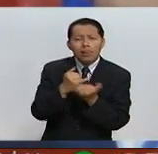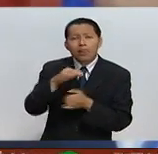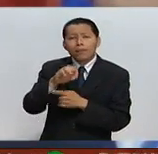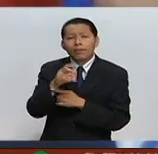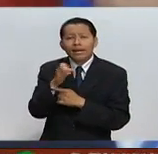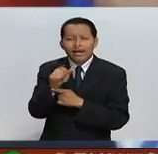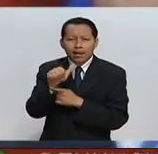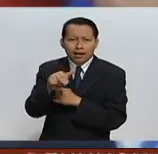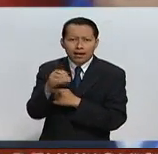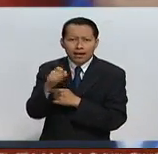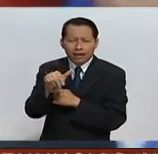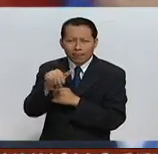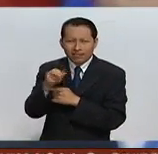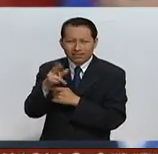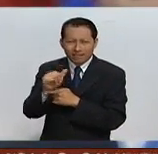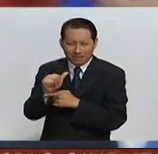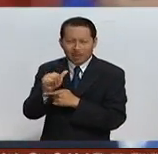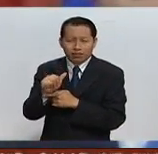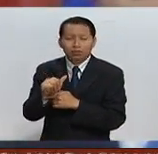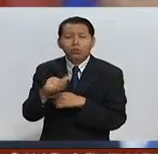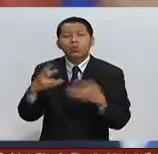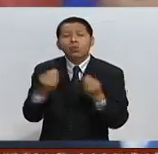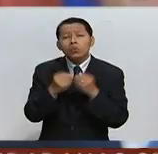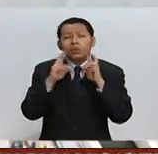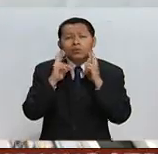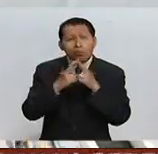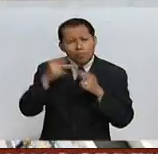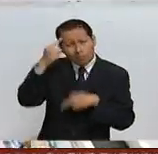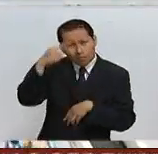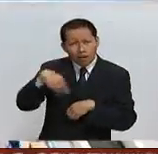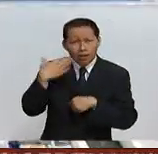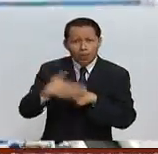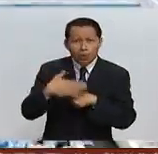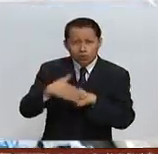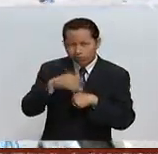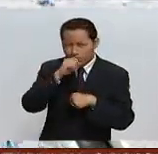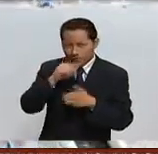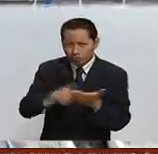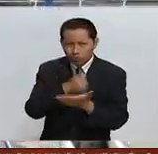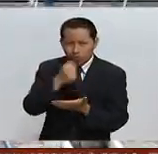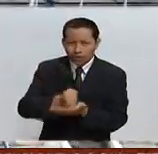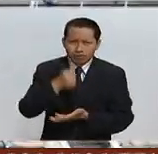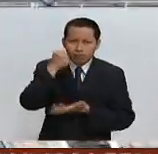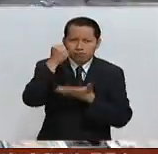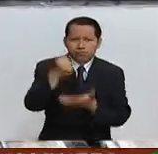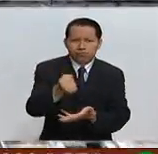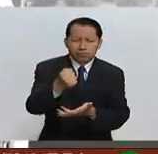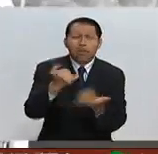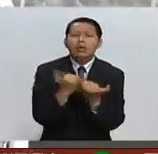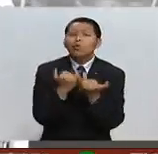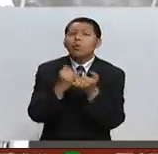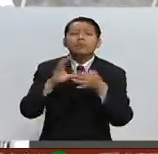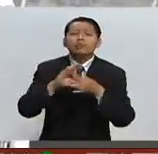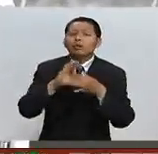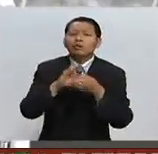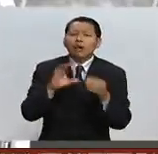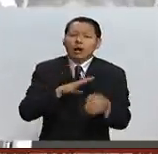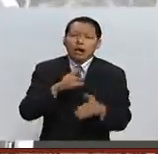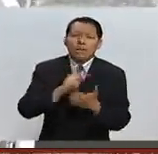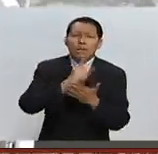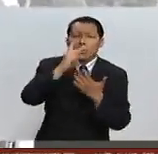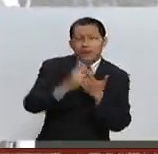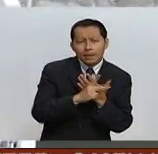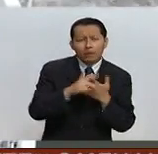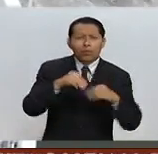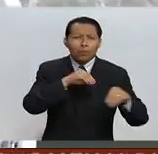jefe de gobierno de la Ciudad de México para revisar el ejercicio presupuestal aprobado para la ciudad. Además, abordaron los avances en proyectos de